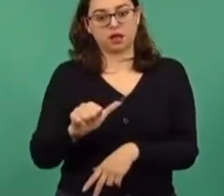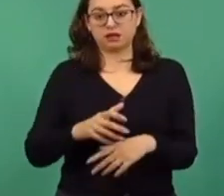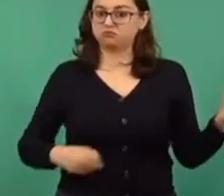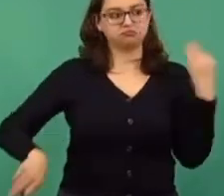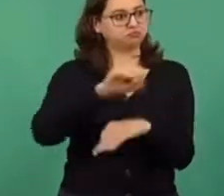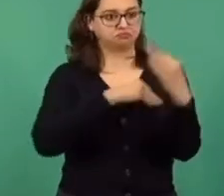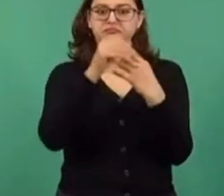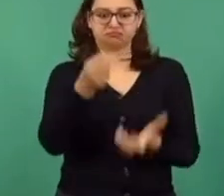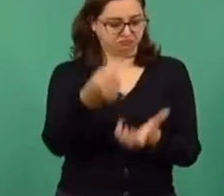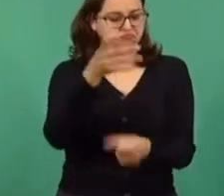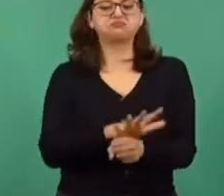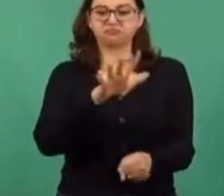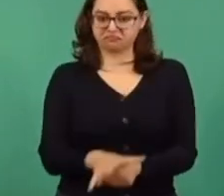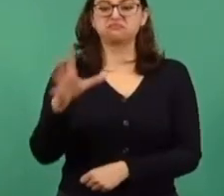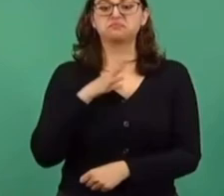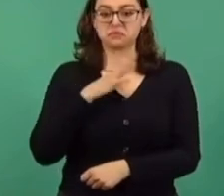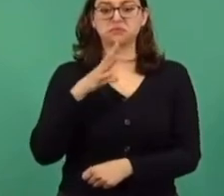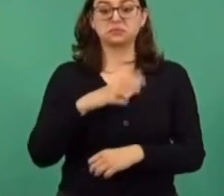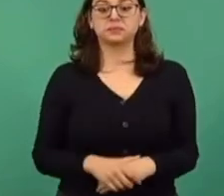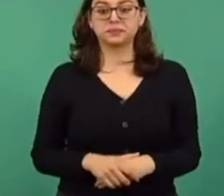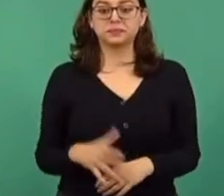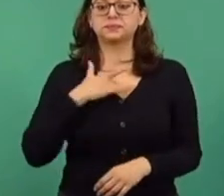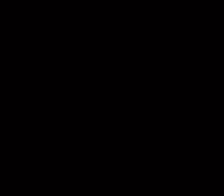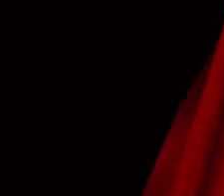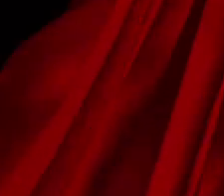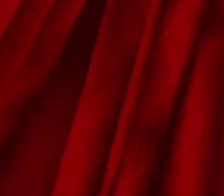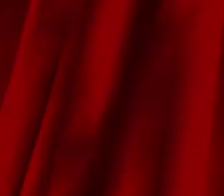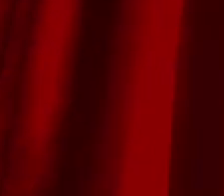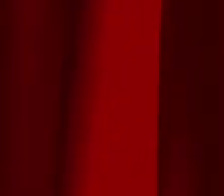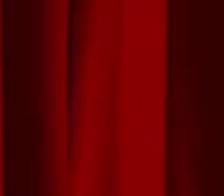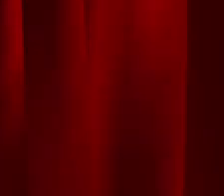para todo lo que vamos a requerir. Entonces, fue una muy buena noticia.